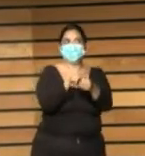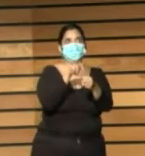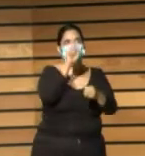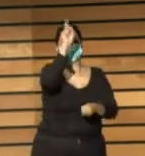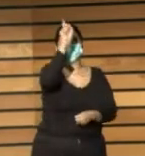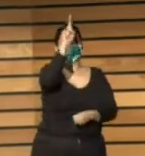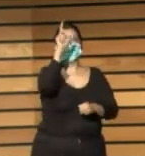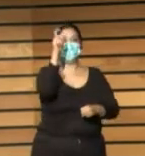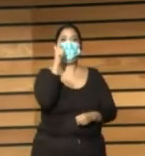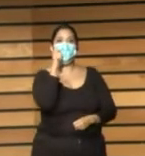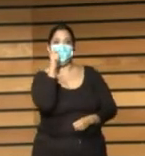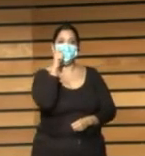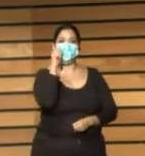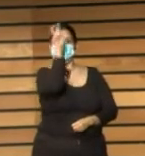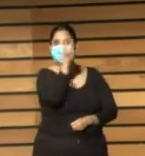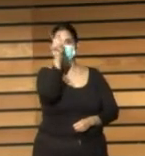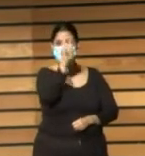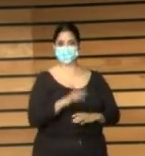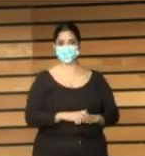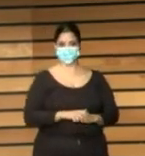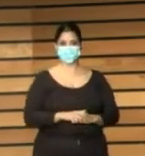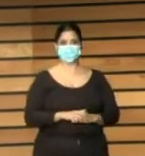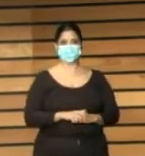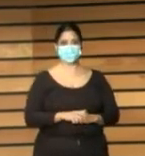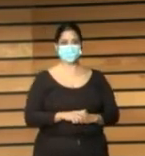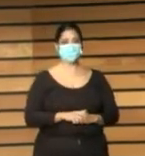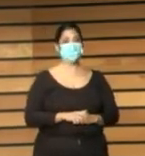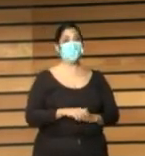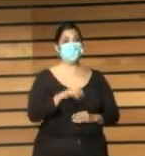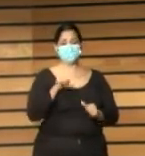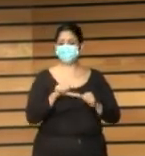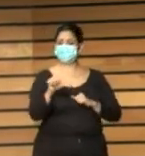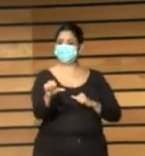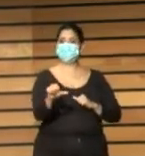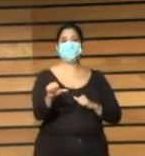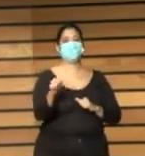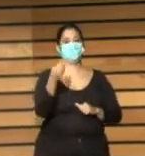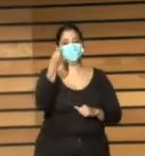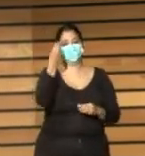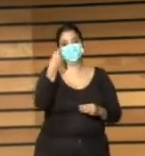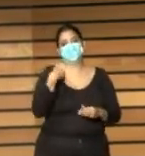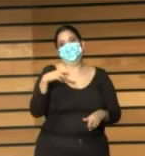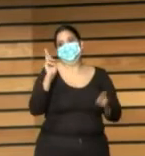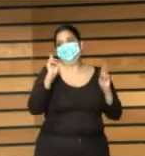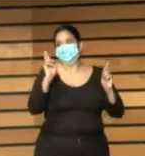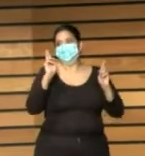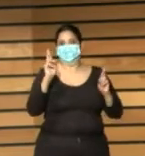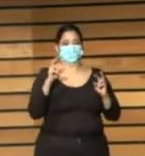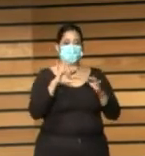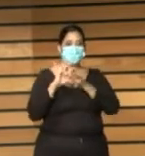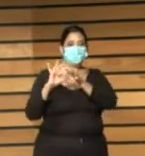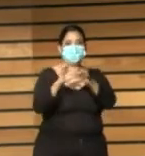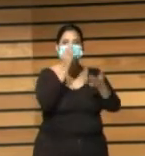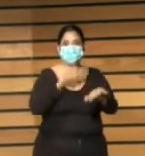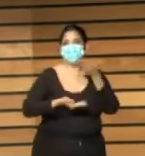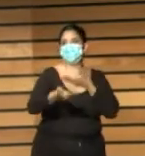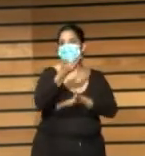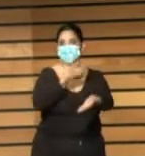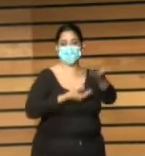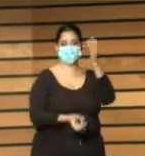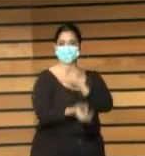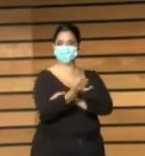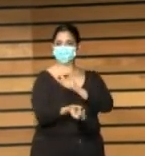Desde aquí sólo quiero deciros que espero que a partir de ahora surjan nuevas colaboraciones y unos proyectos magníficos.